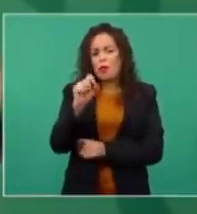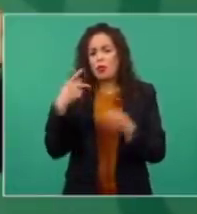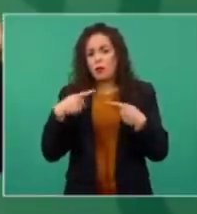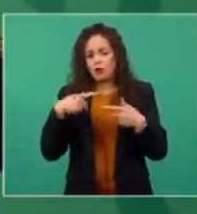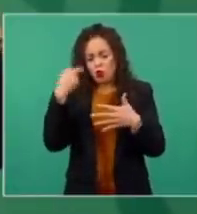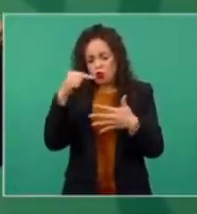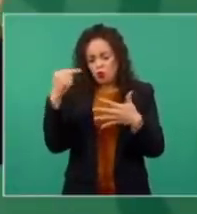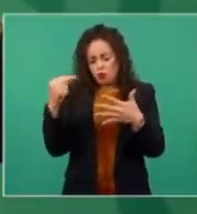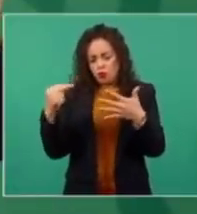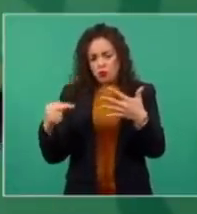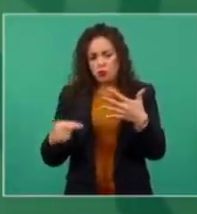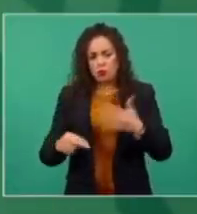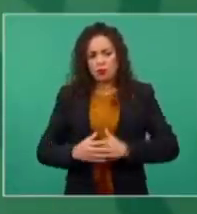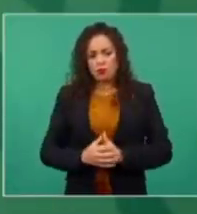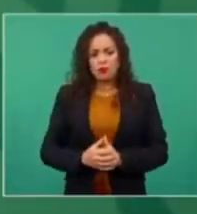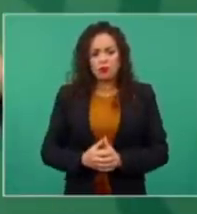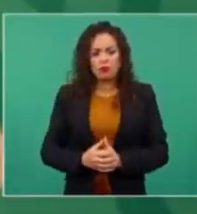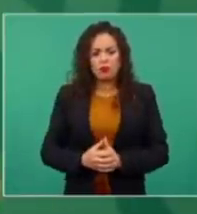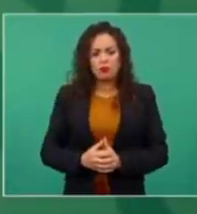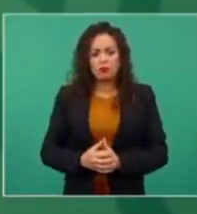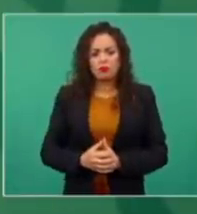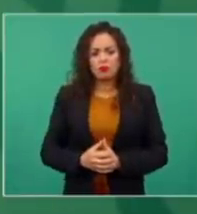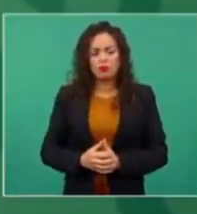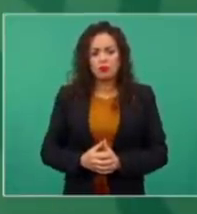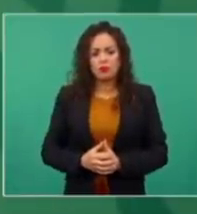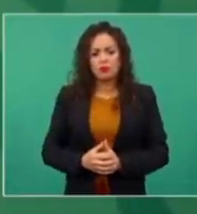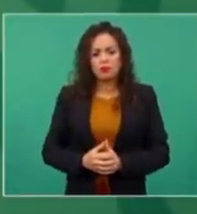Y fueron rechazando y rechazando, pues casi a todos.